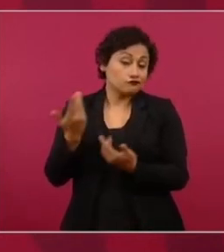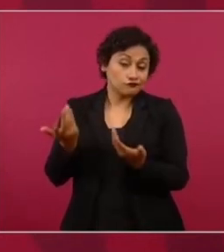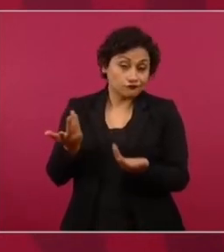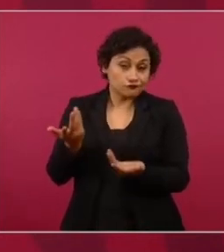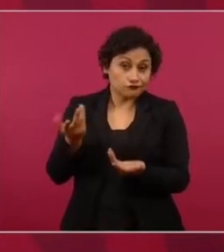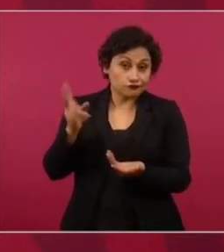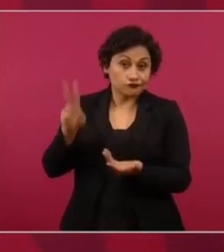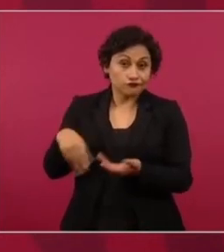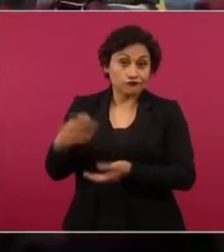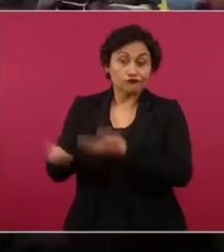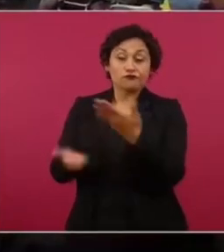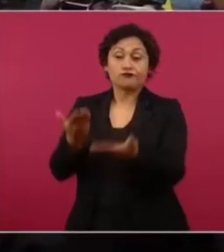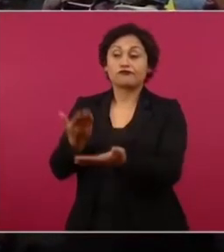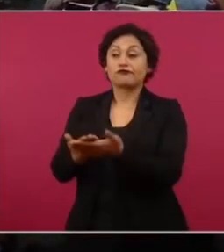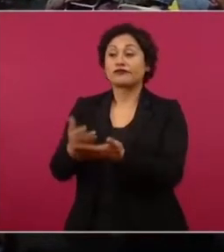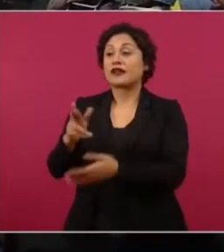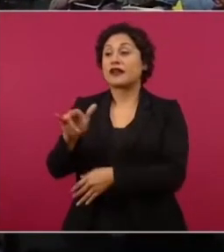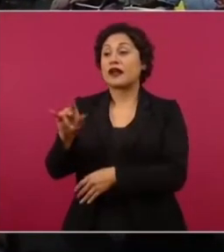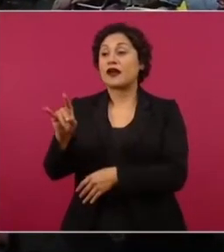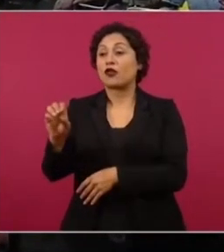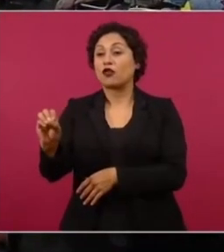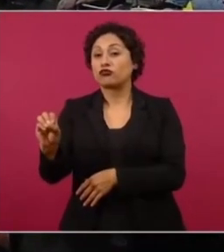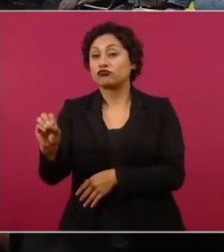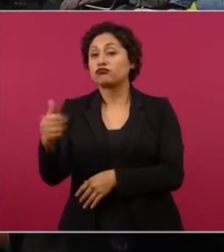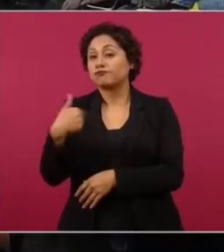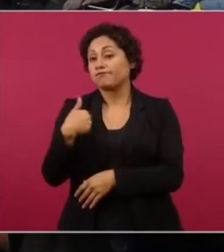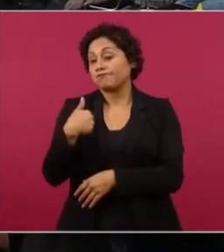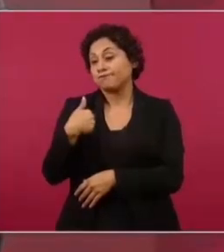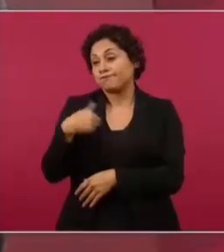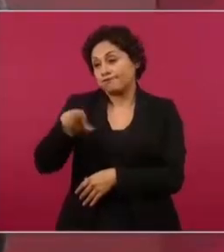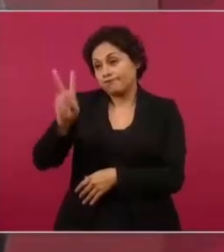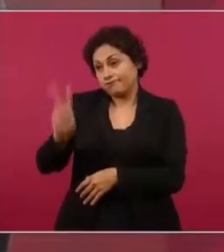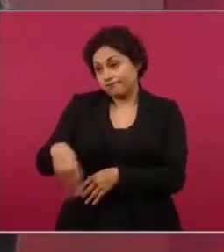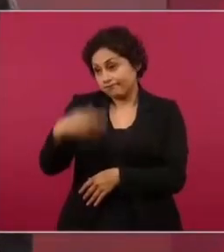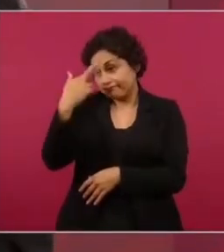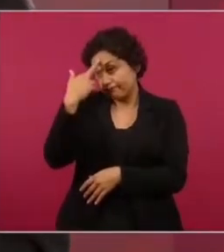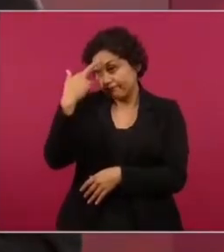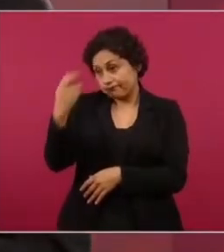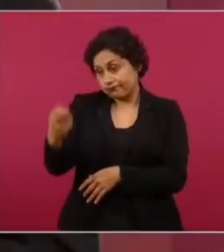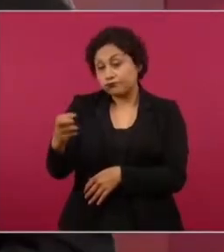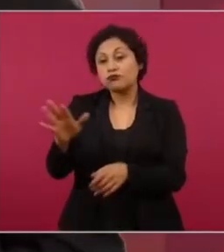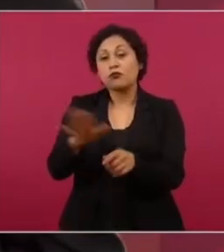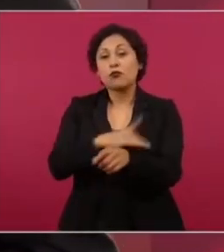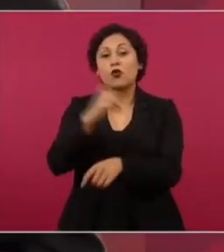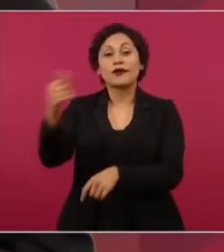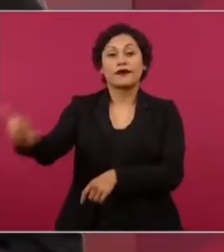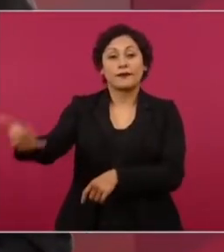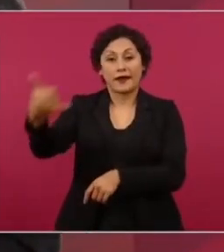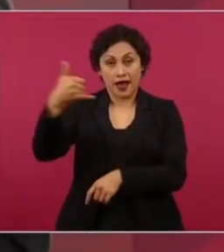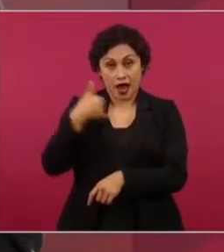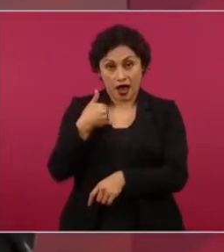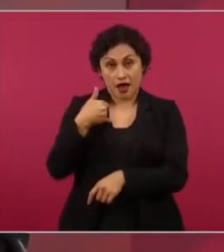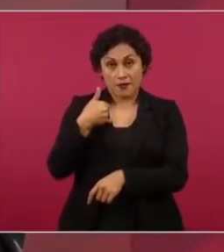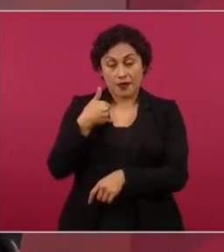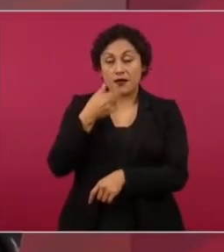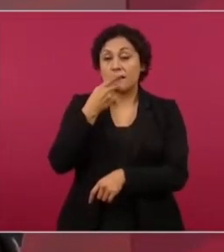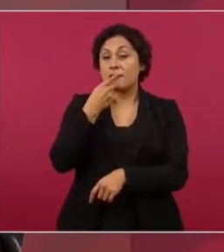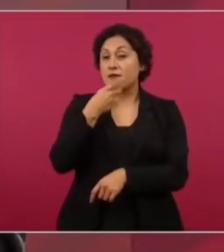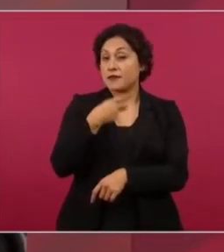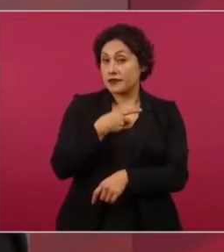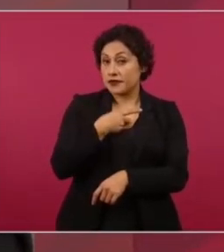Ricardo Salinas de que me habla por teléfono y me dice